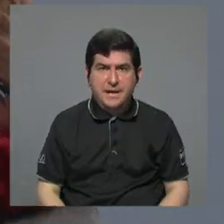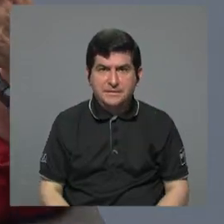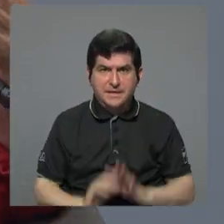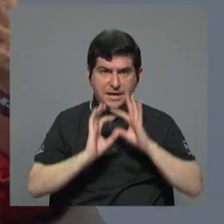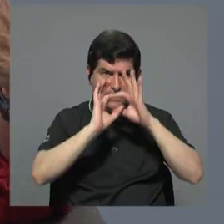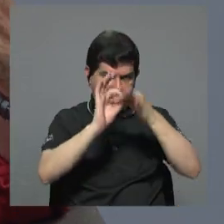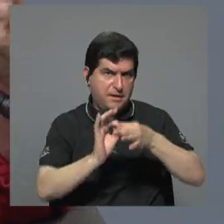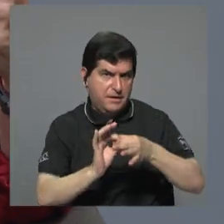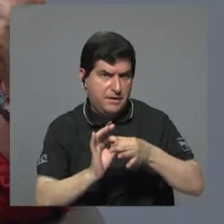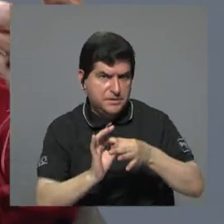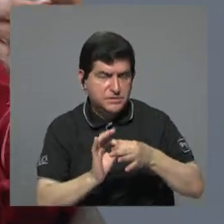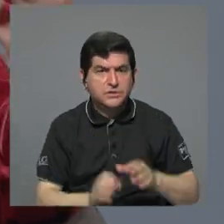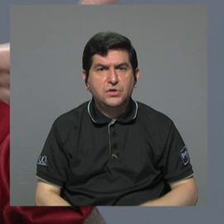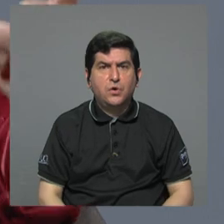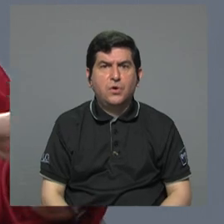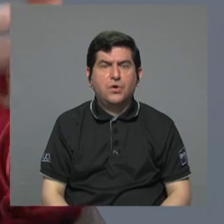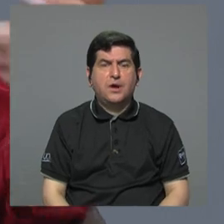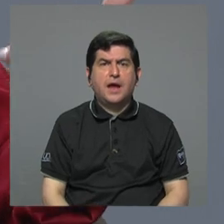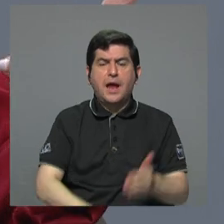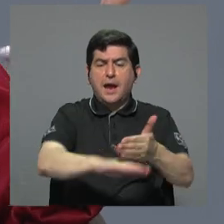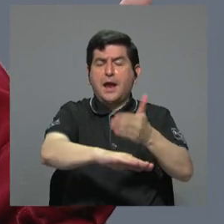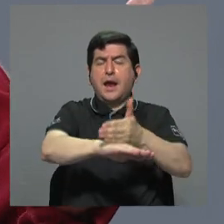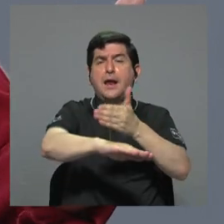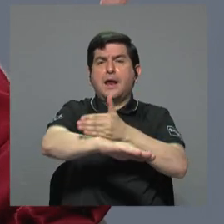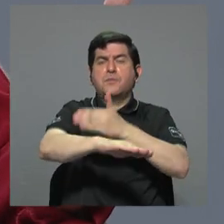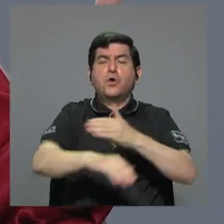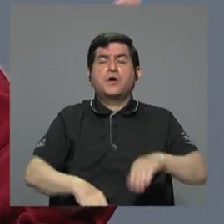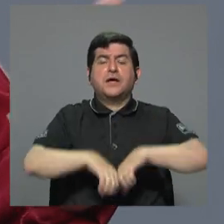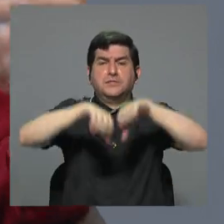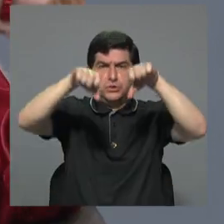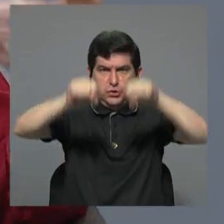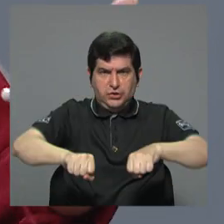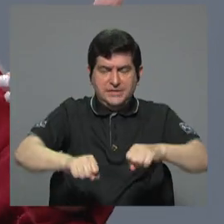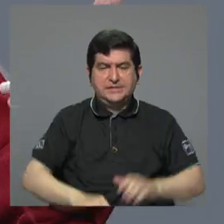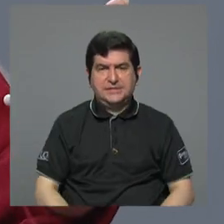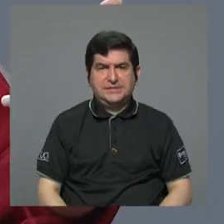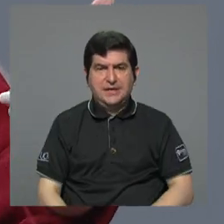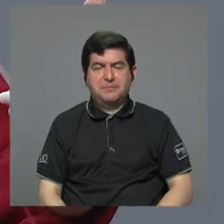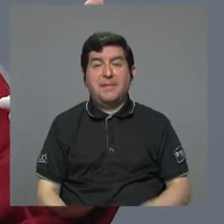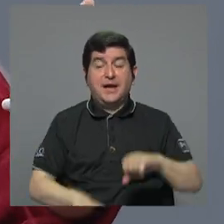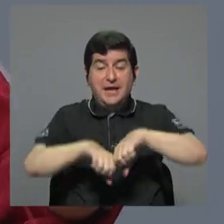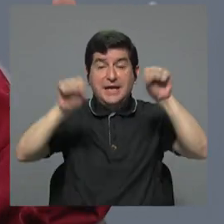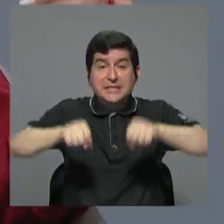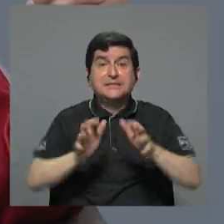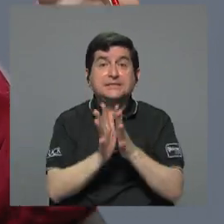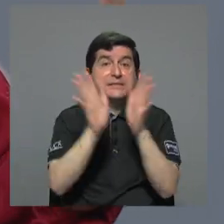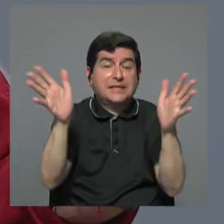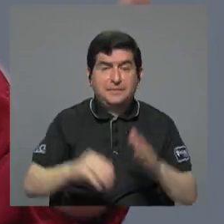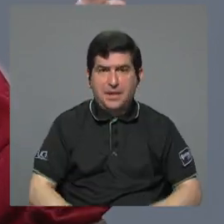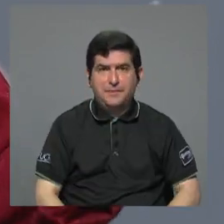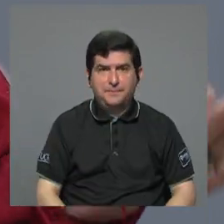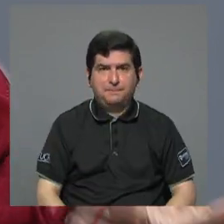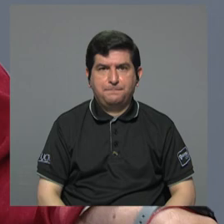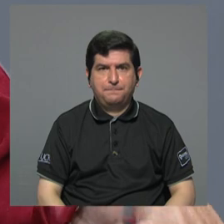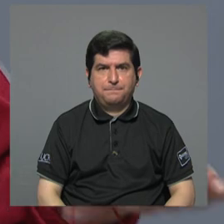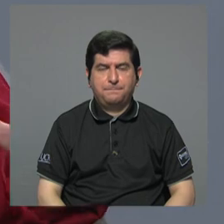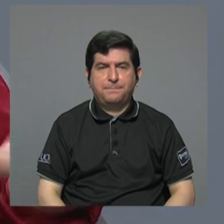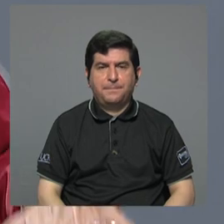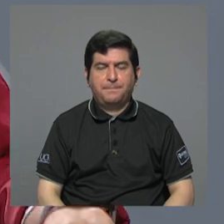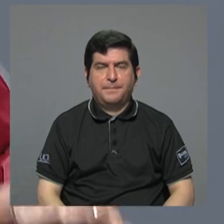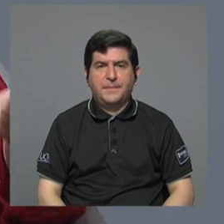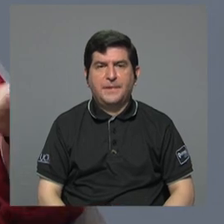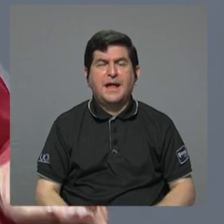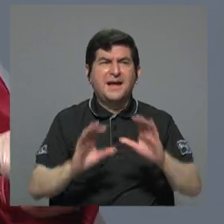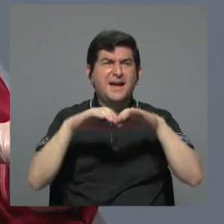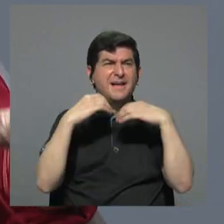poder progresar dentro del sistema, dentro del sistema público. Se está dejando